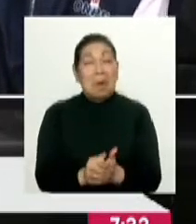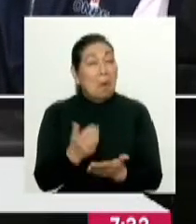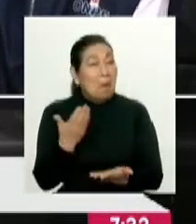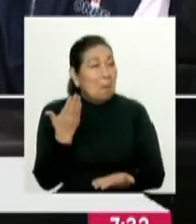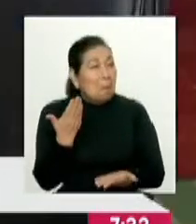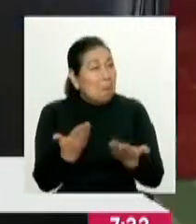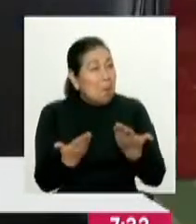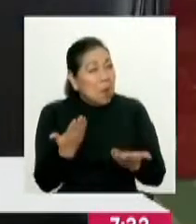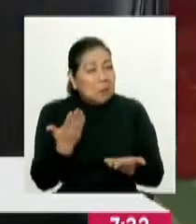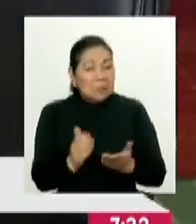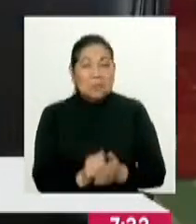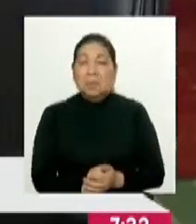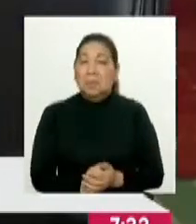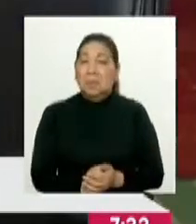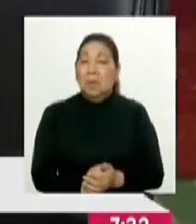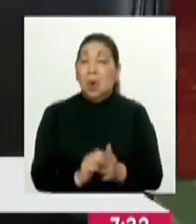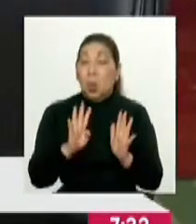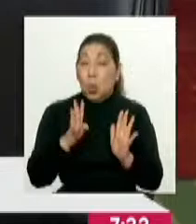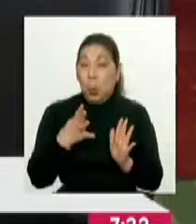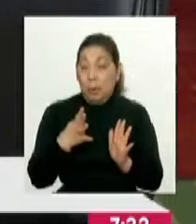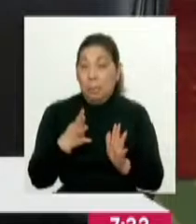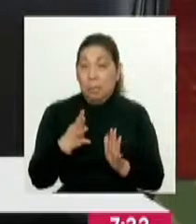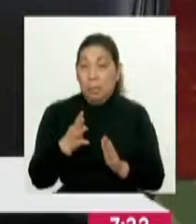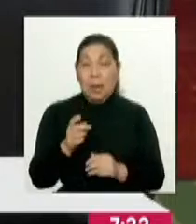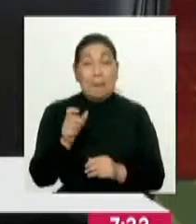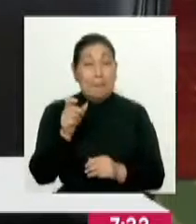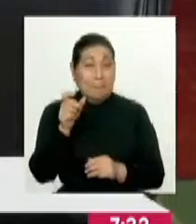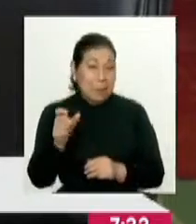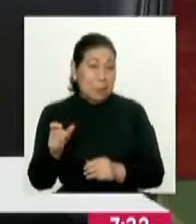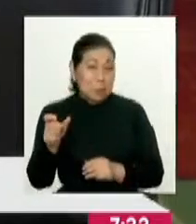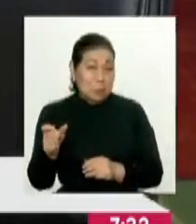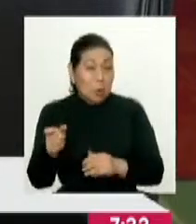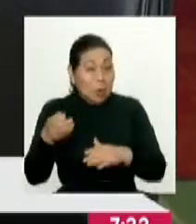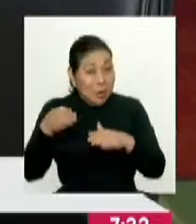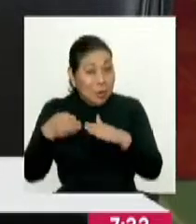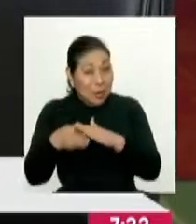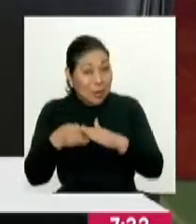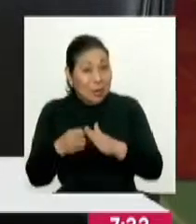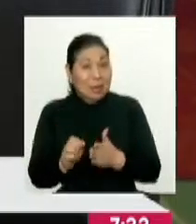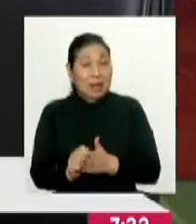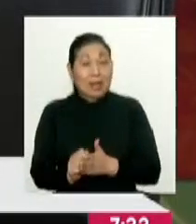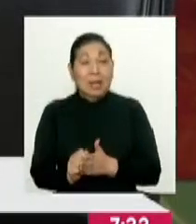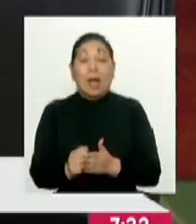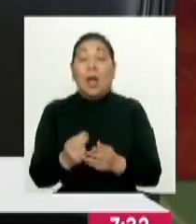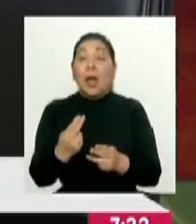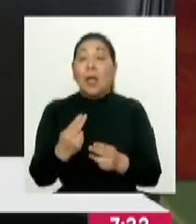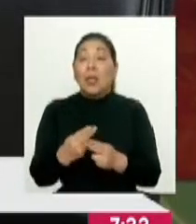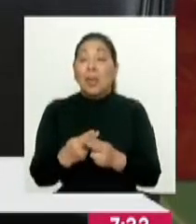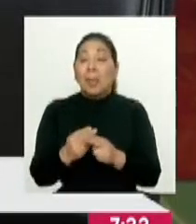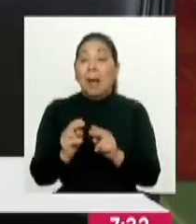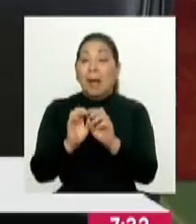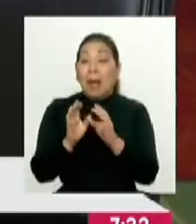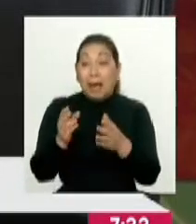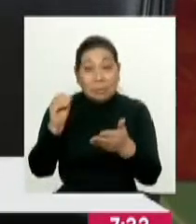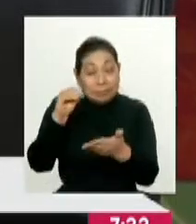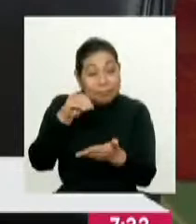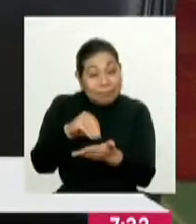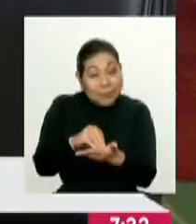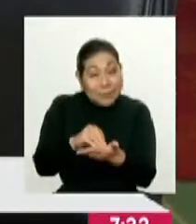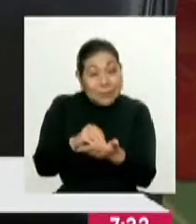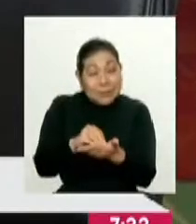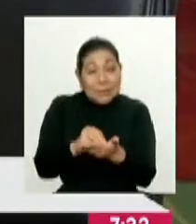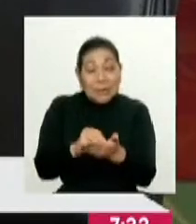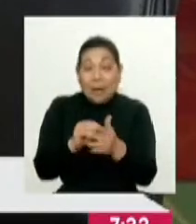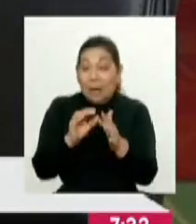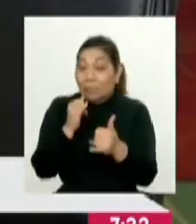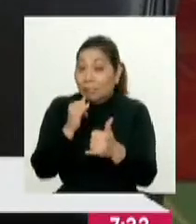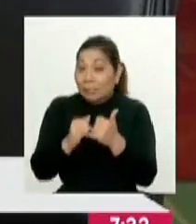aproximadamente 9 mil y pico habrán ingresado a la plataforma Claridad. Y ya como informes cerrados